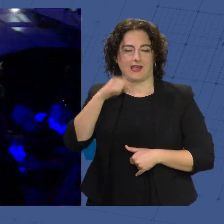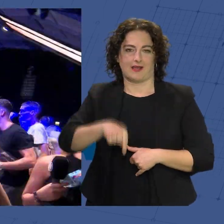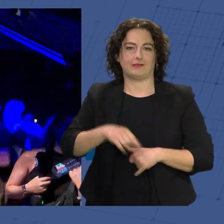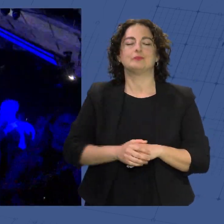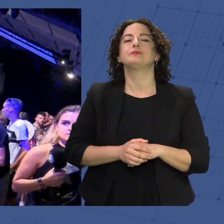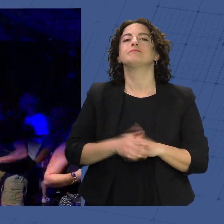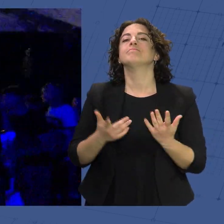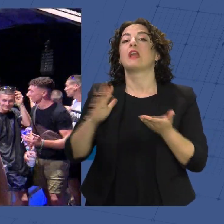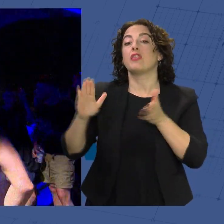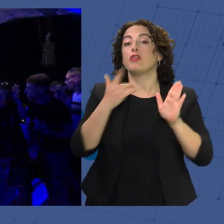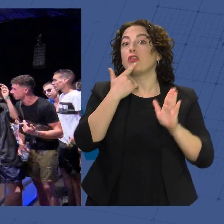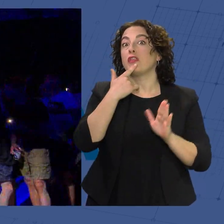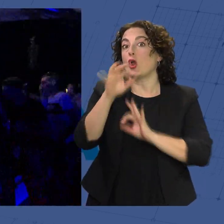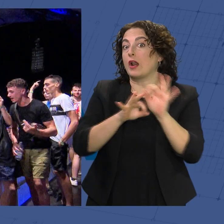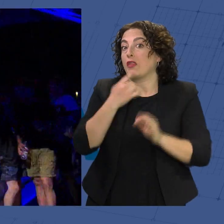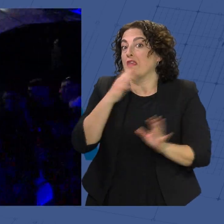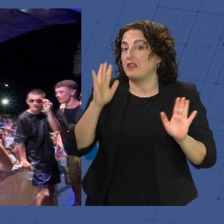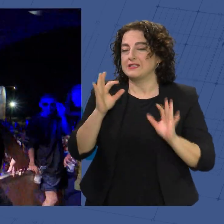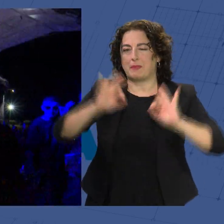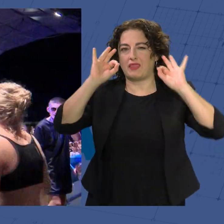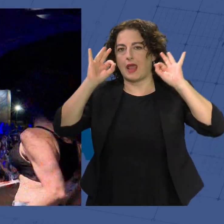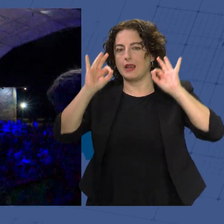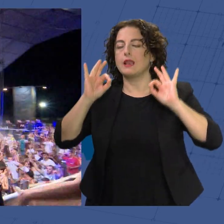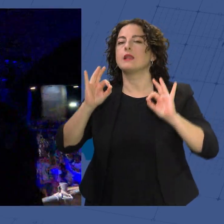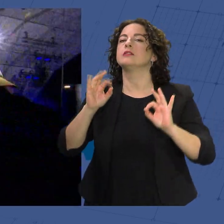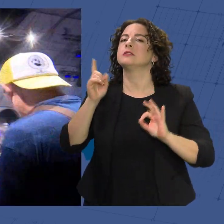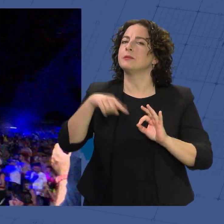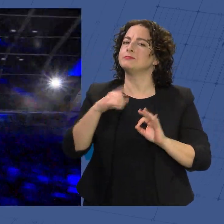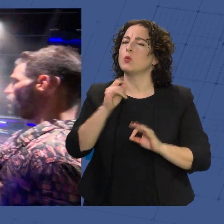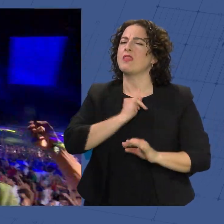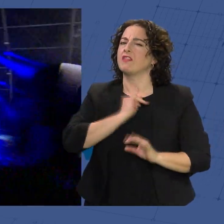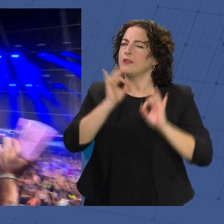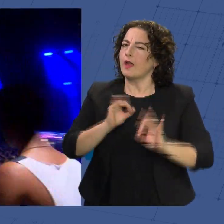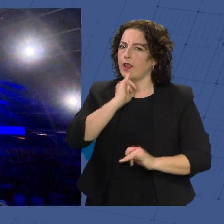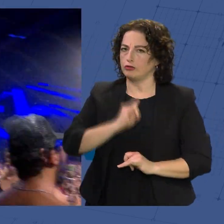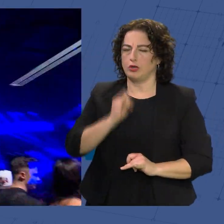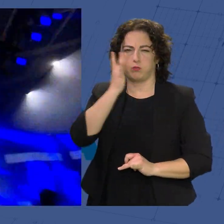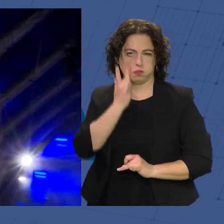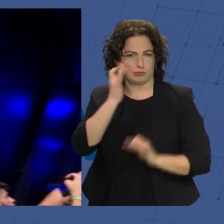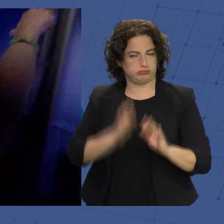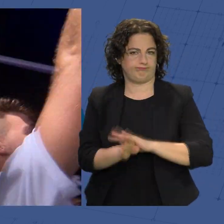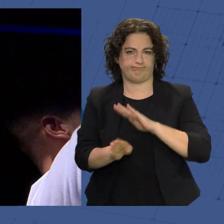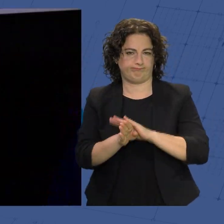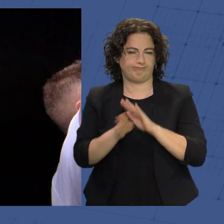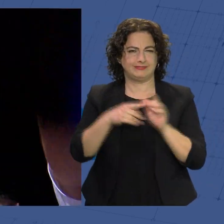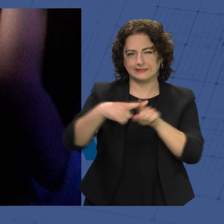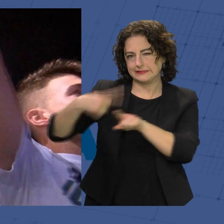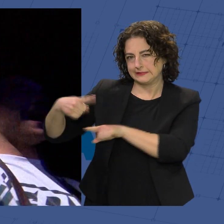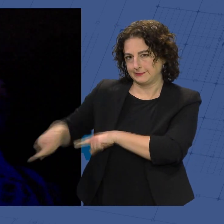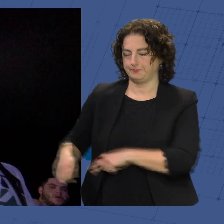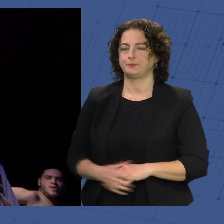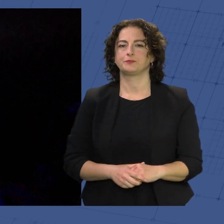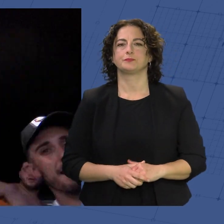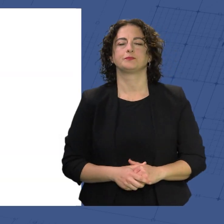que según la organización va a ser muy especial, pero que va a mantener su identidad electrónica en sus múltiples y diversos espectros.